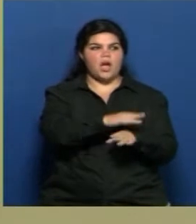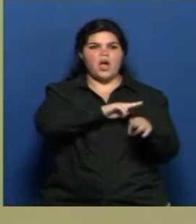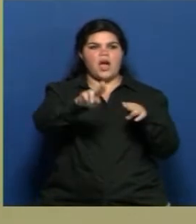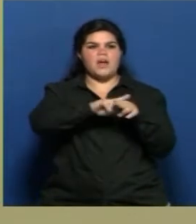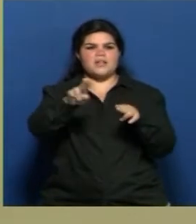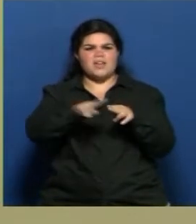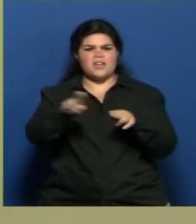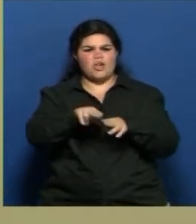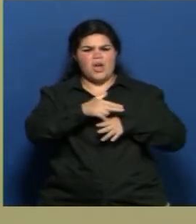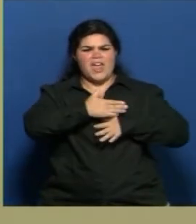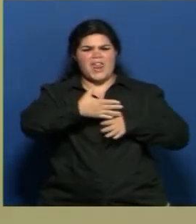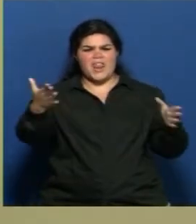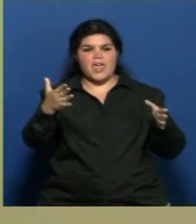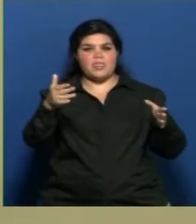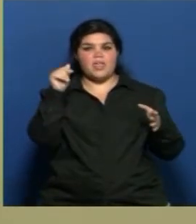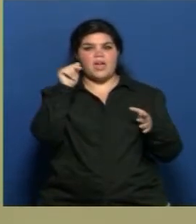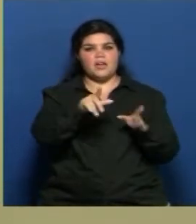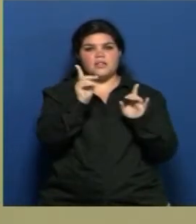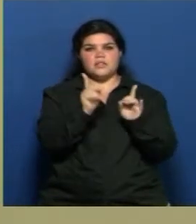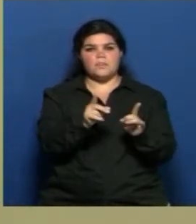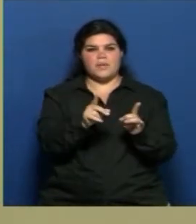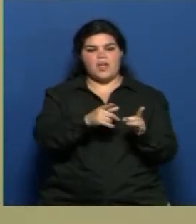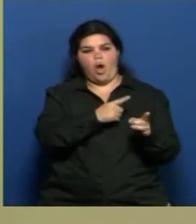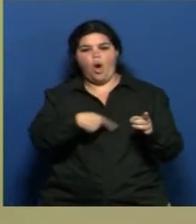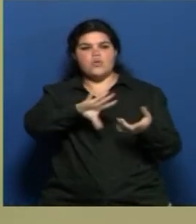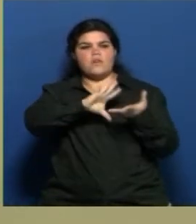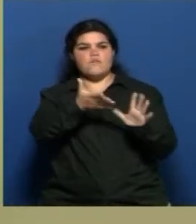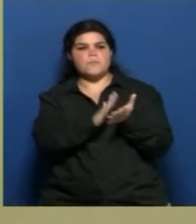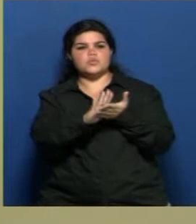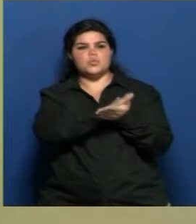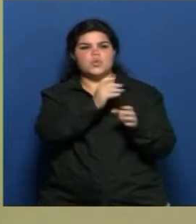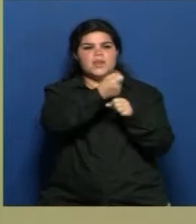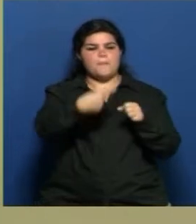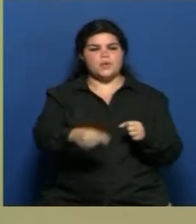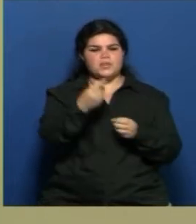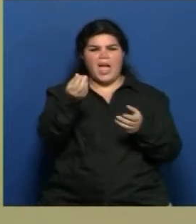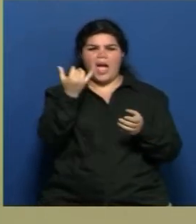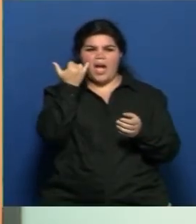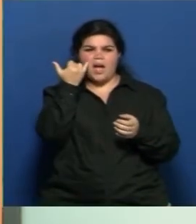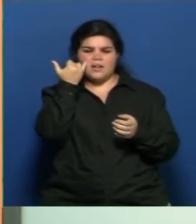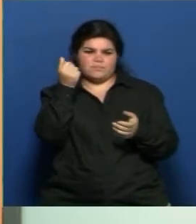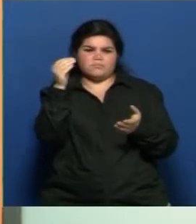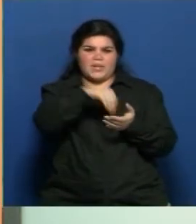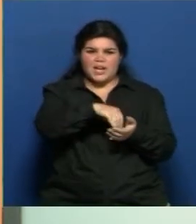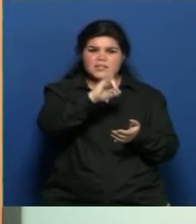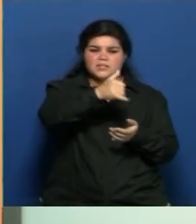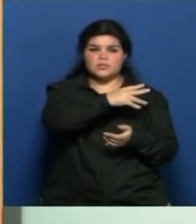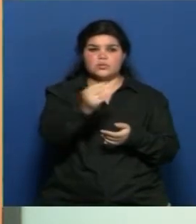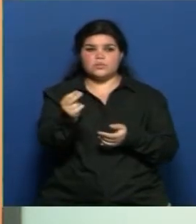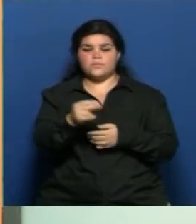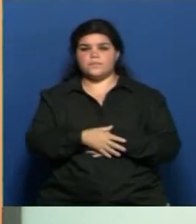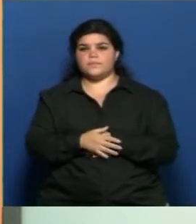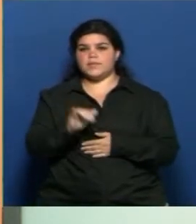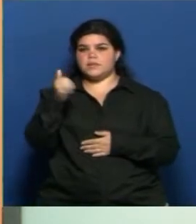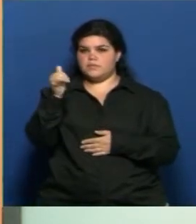que plantea sistemas troncales de transporte público. ¿Hay algo de esto basado en el plan o no? Por supuesto, es decir, el plan